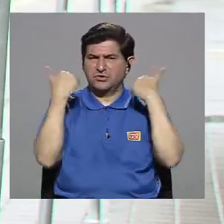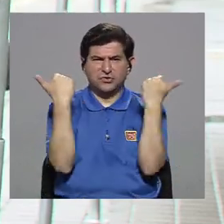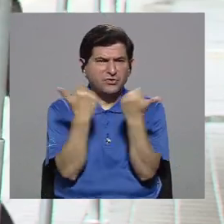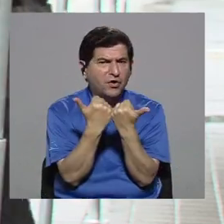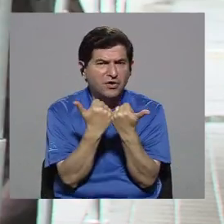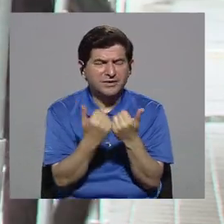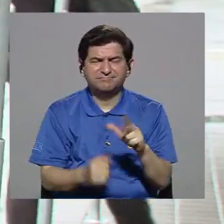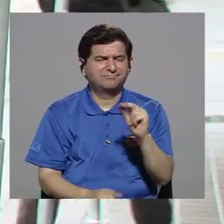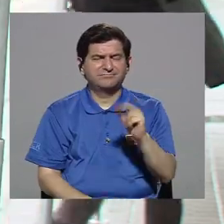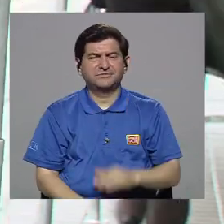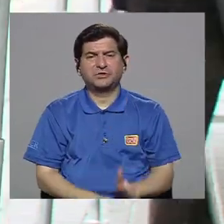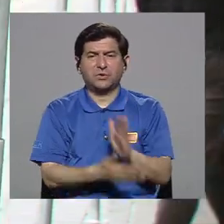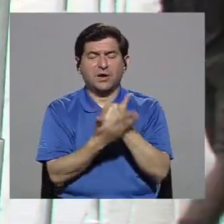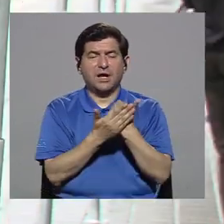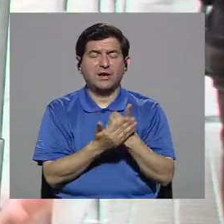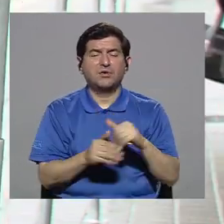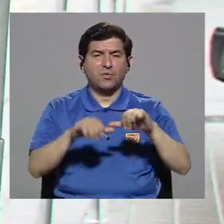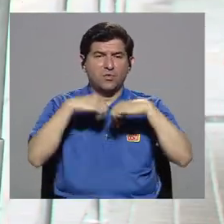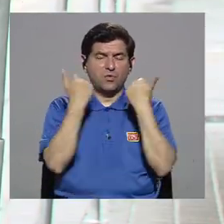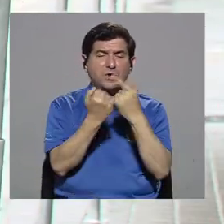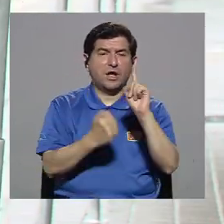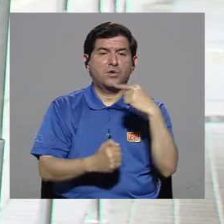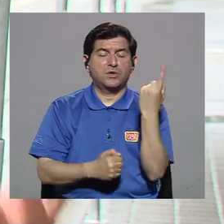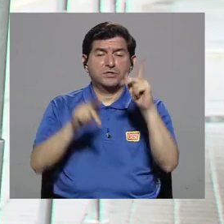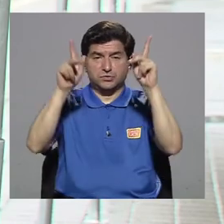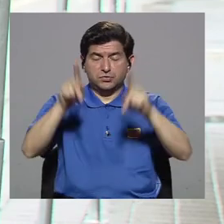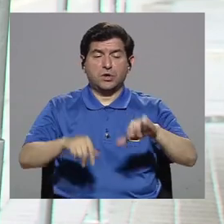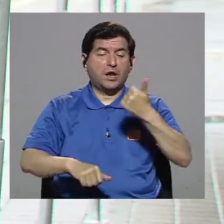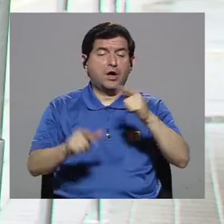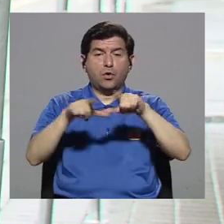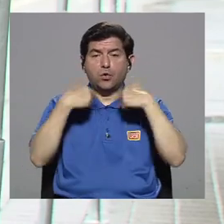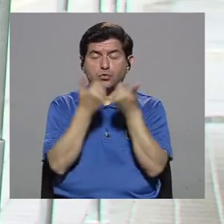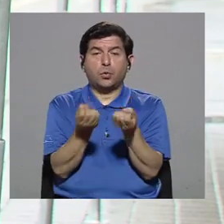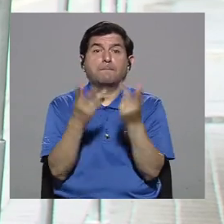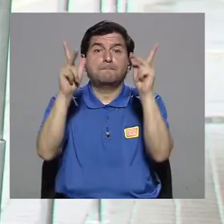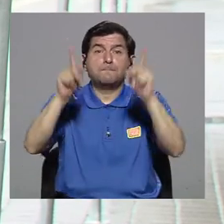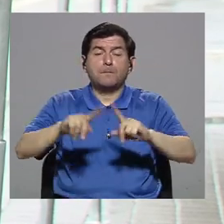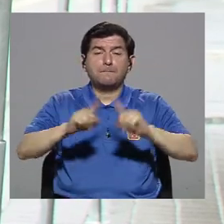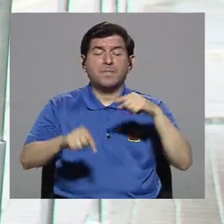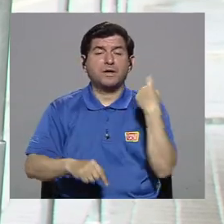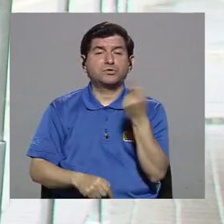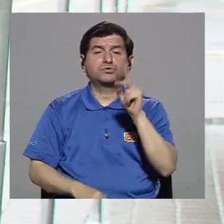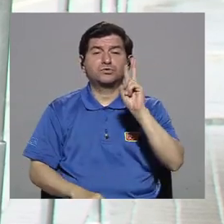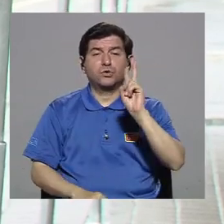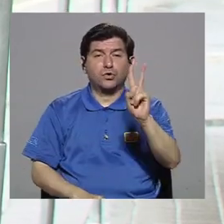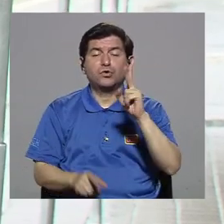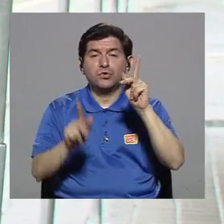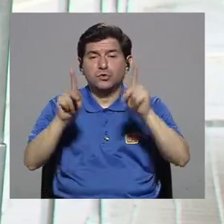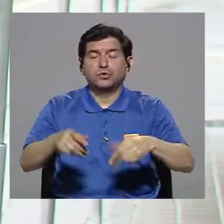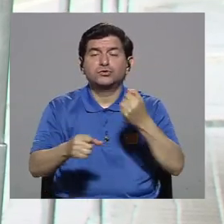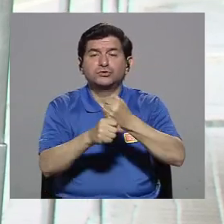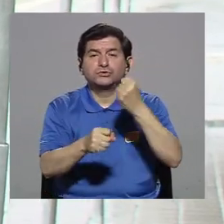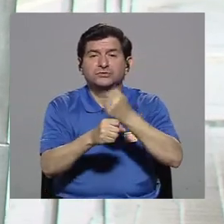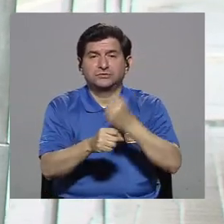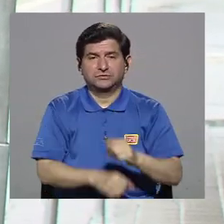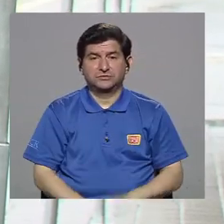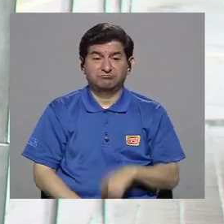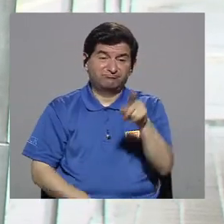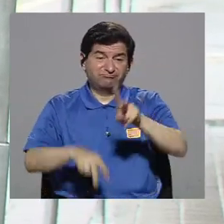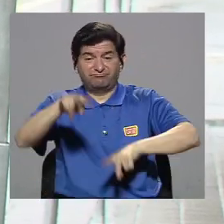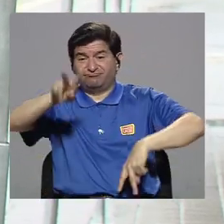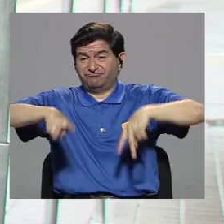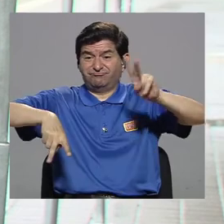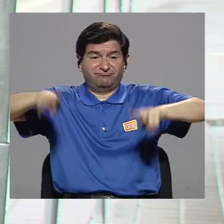que es una sola persona, hay otros grupos que son un montón de personas, pero solo trabajan dos. ¿Verdad? Entonces, eso varía y